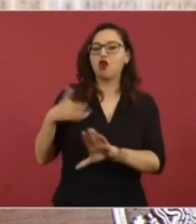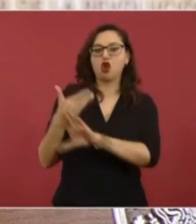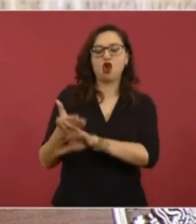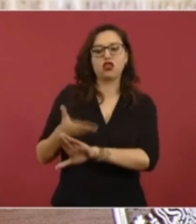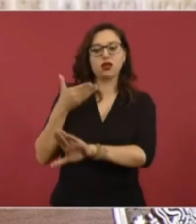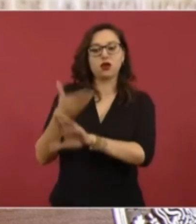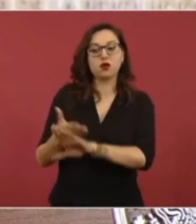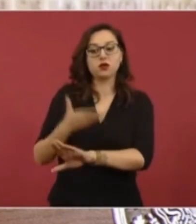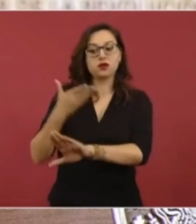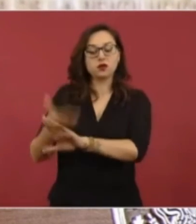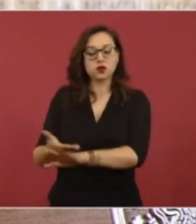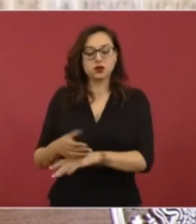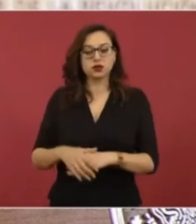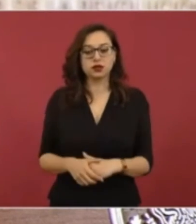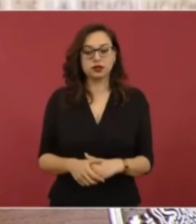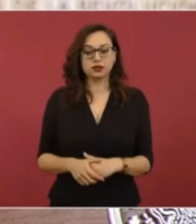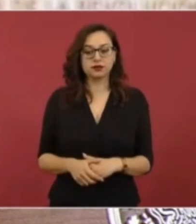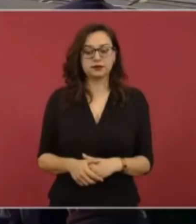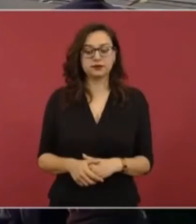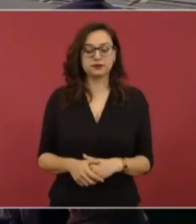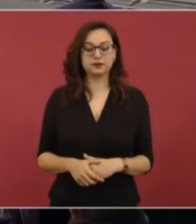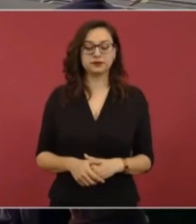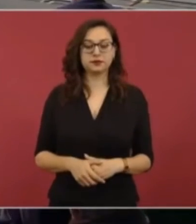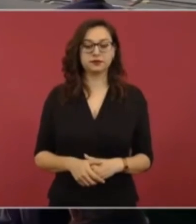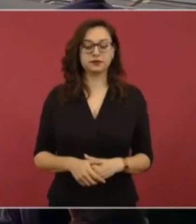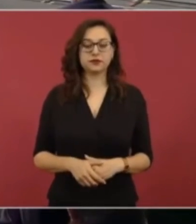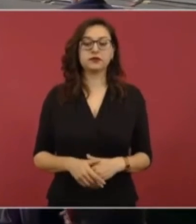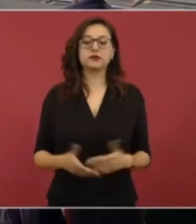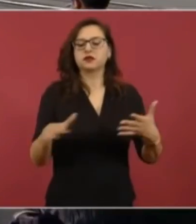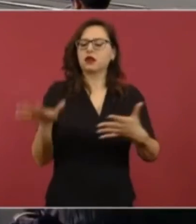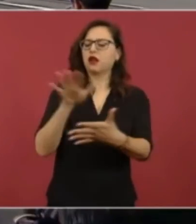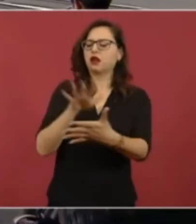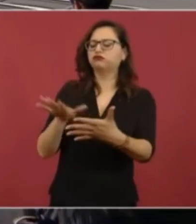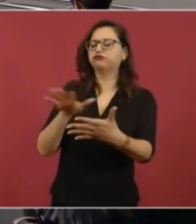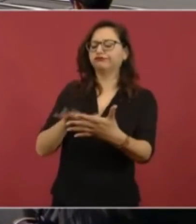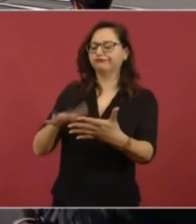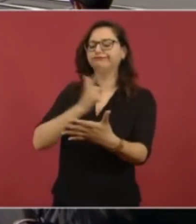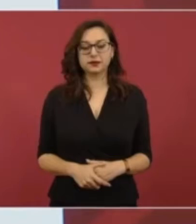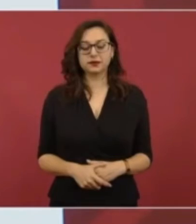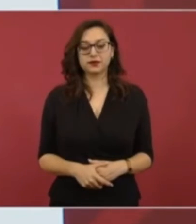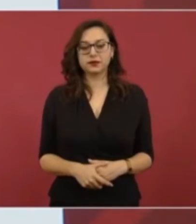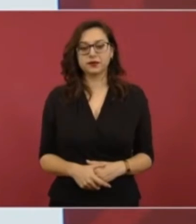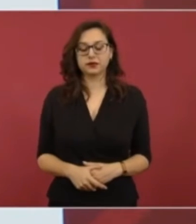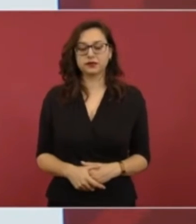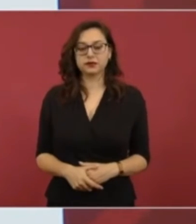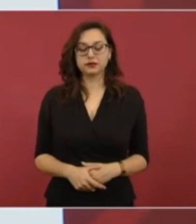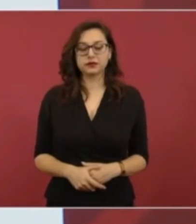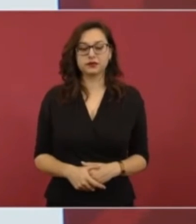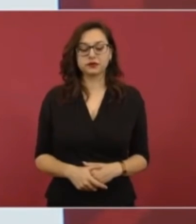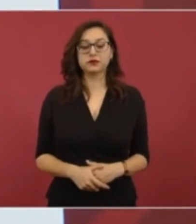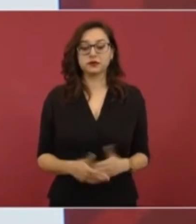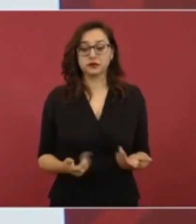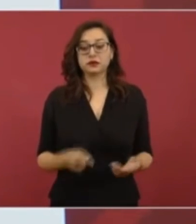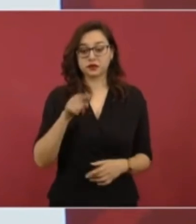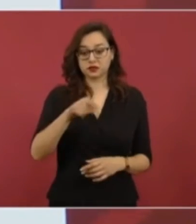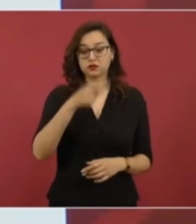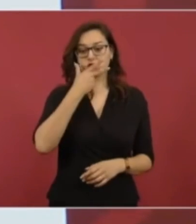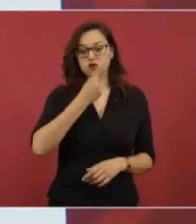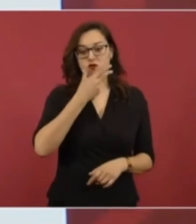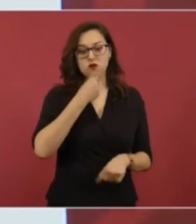eso complace a ese sector, él está convocando